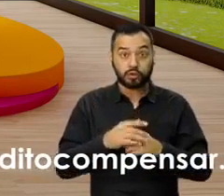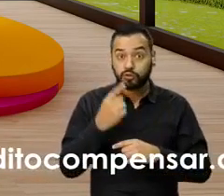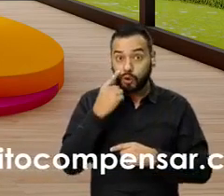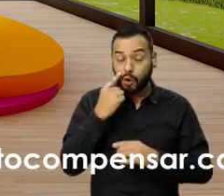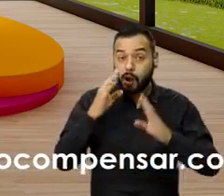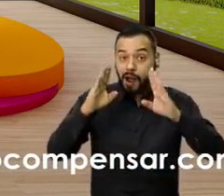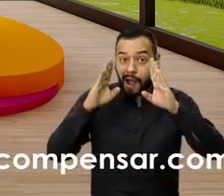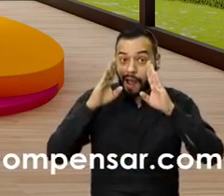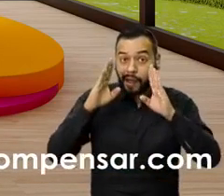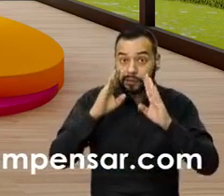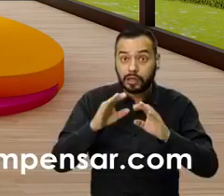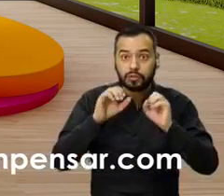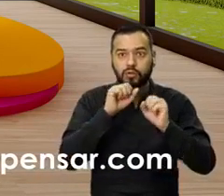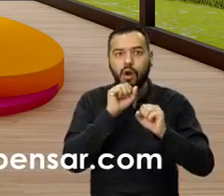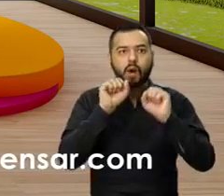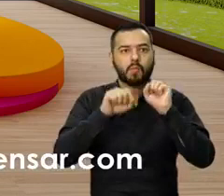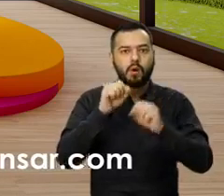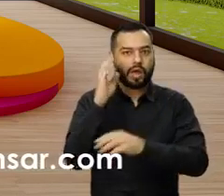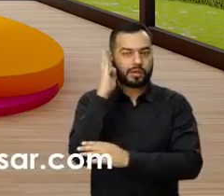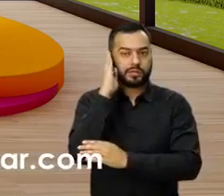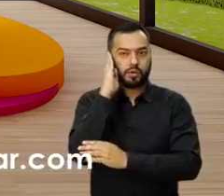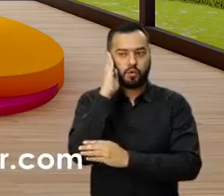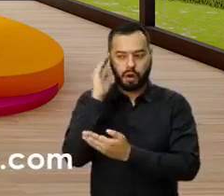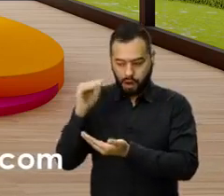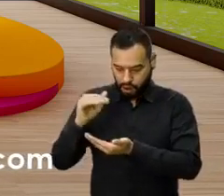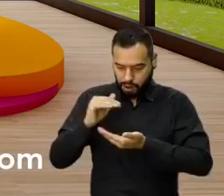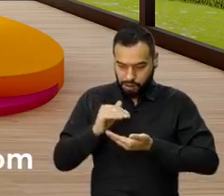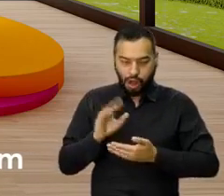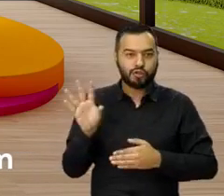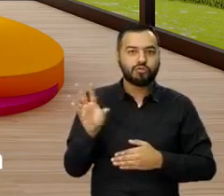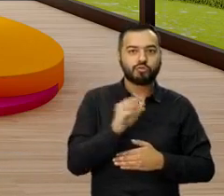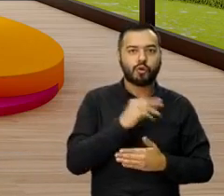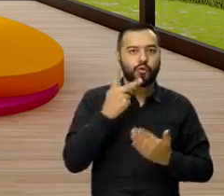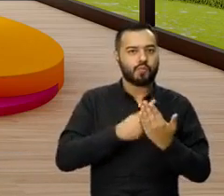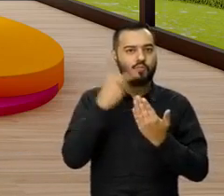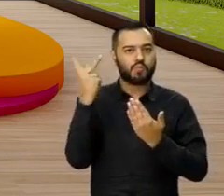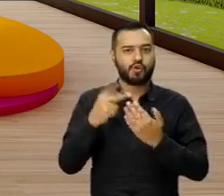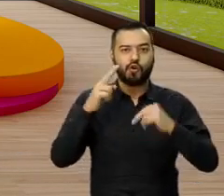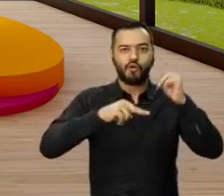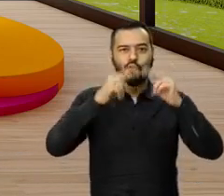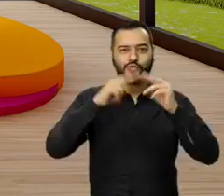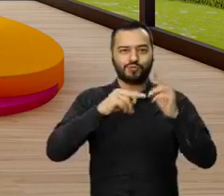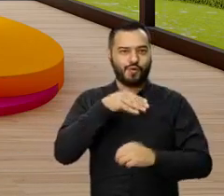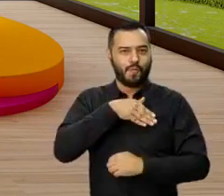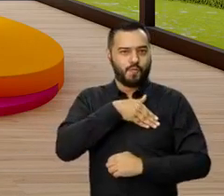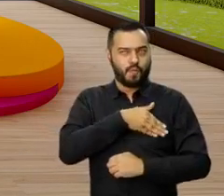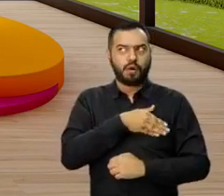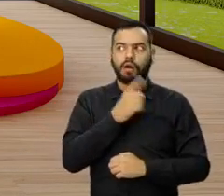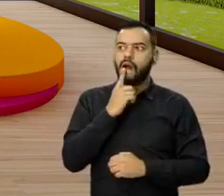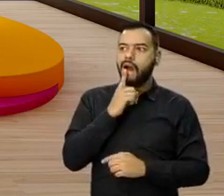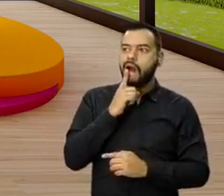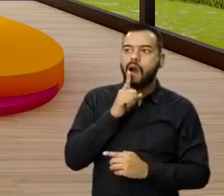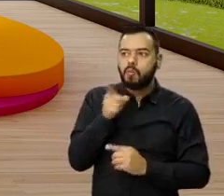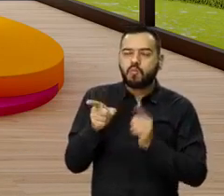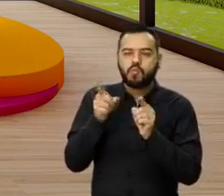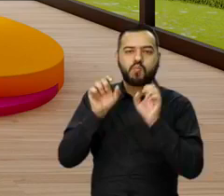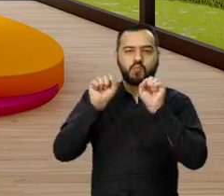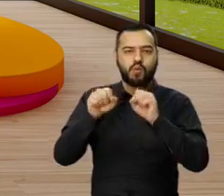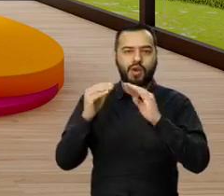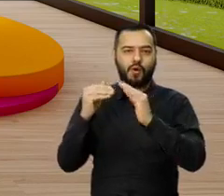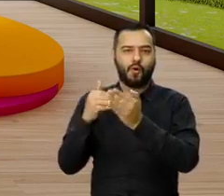hoy este celular y por supuesto para que puedan tener en todos los proyectos de Constructora Bolívar una opción para su vivienda propia.